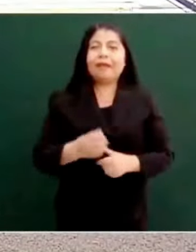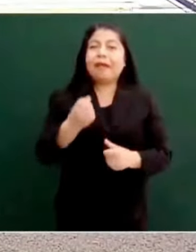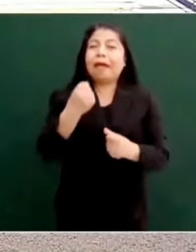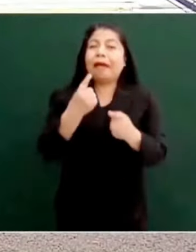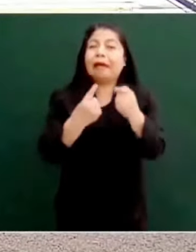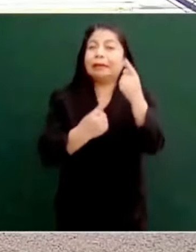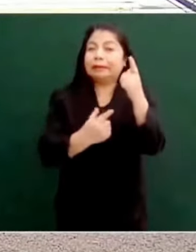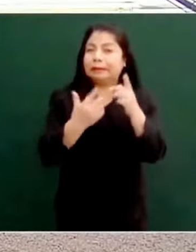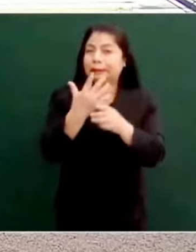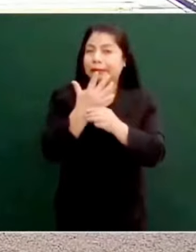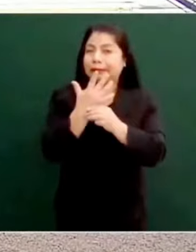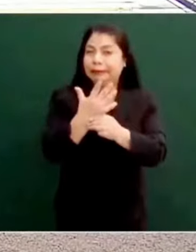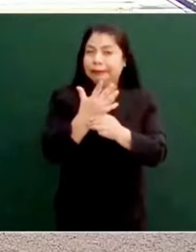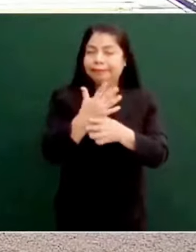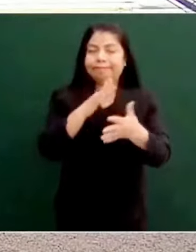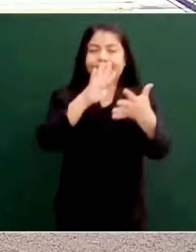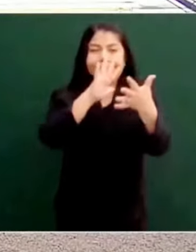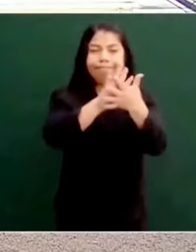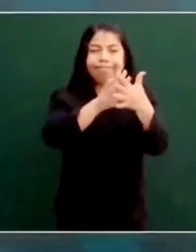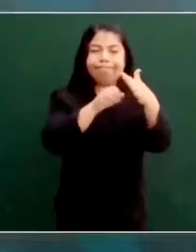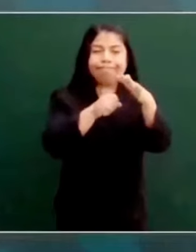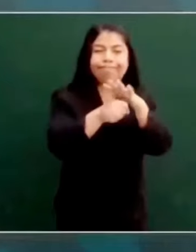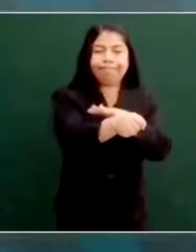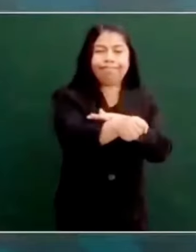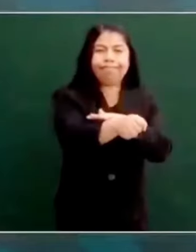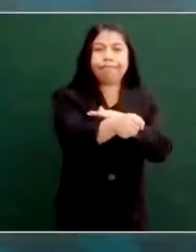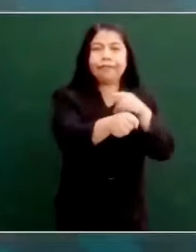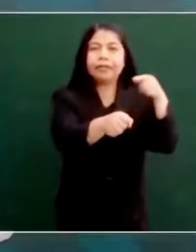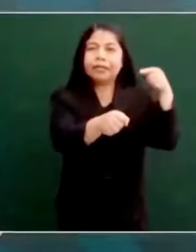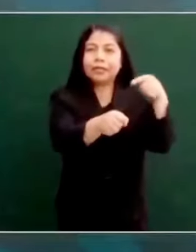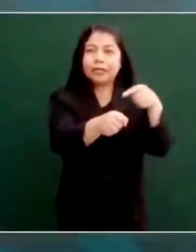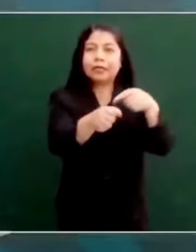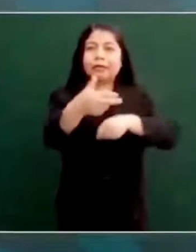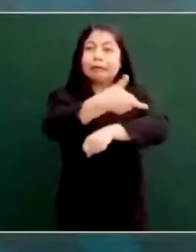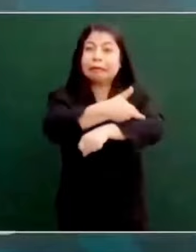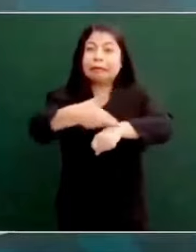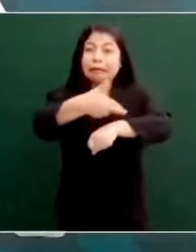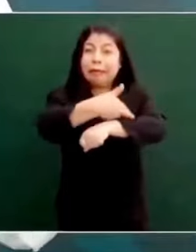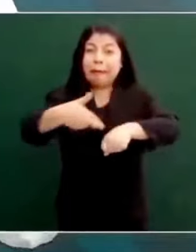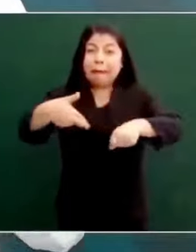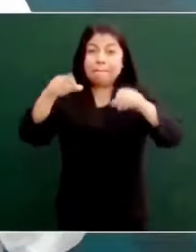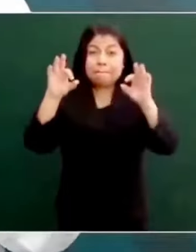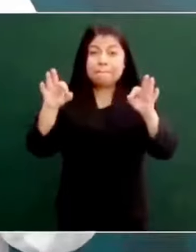no hiciste bien